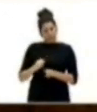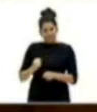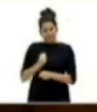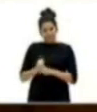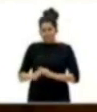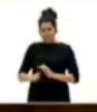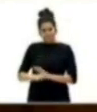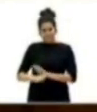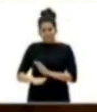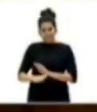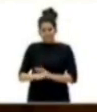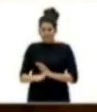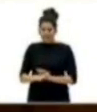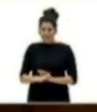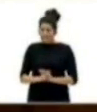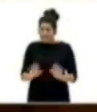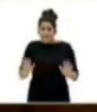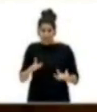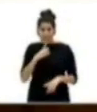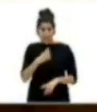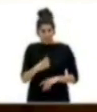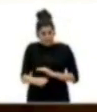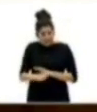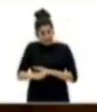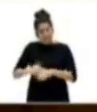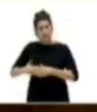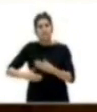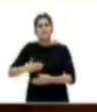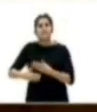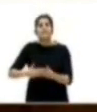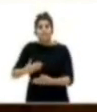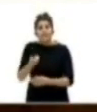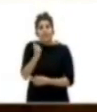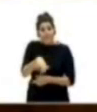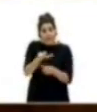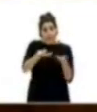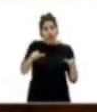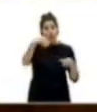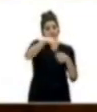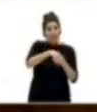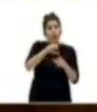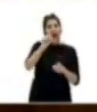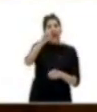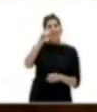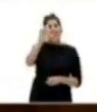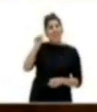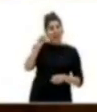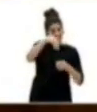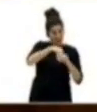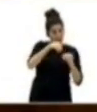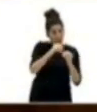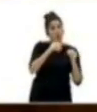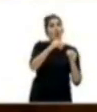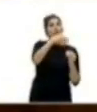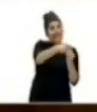a pesar de las dificultades que tienen para poder seguir hacia adelante, a la población de la aldea que no puede ni debe seguir